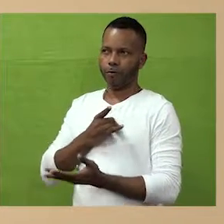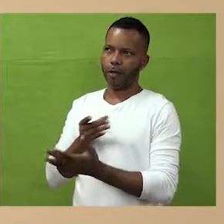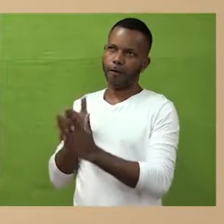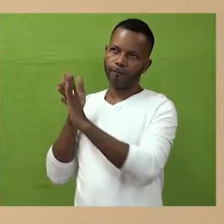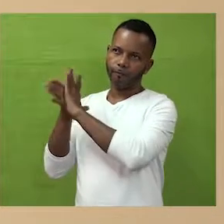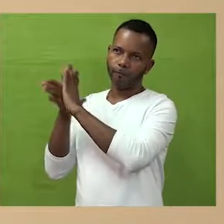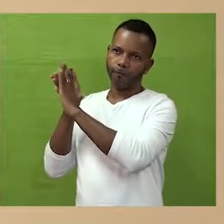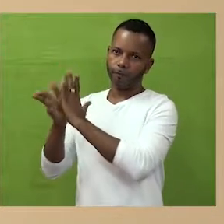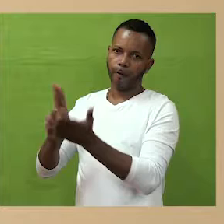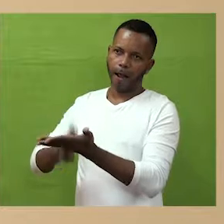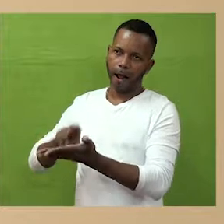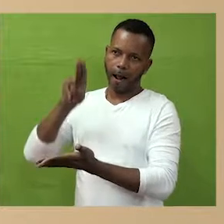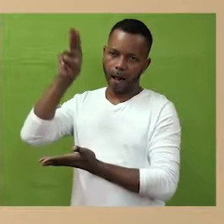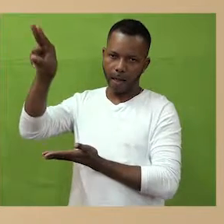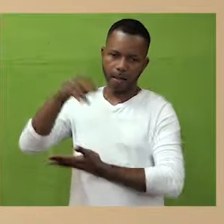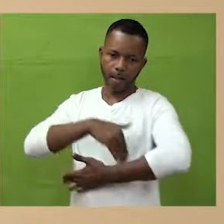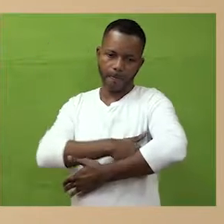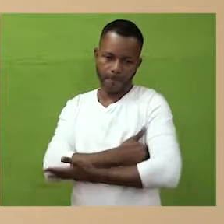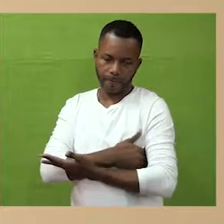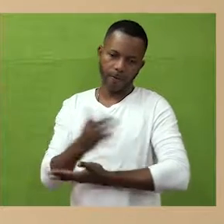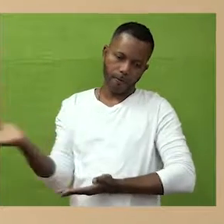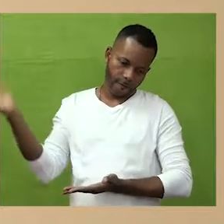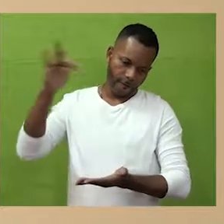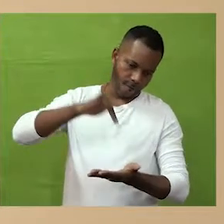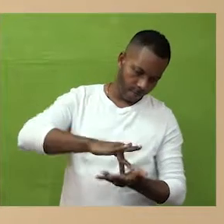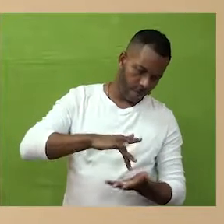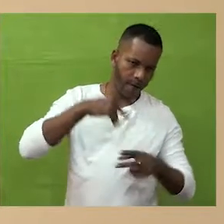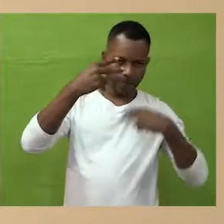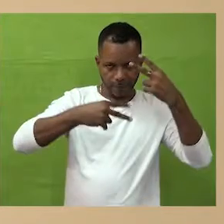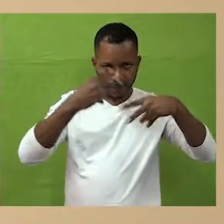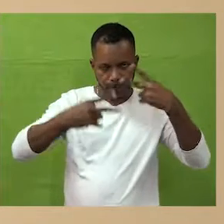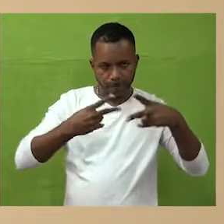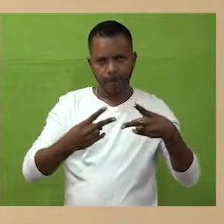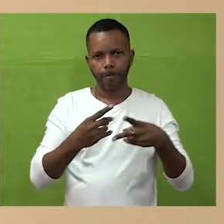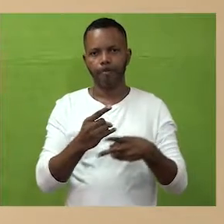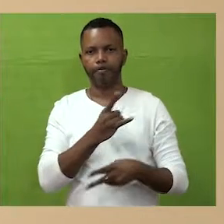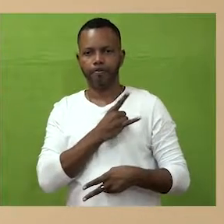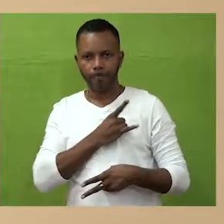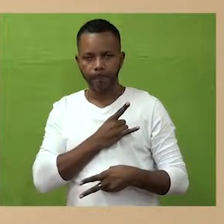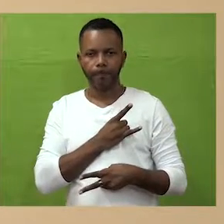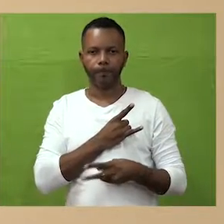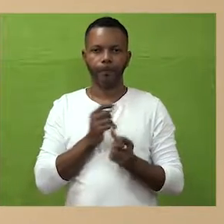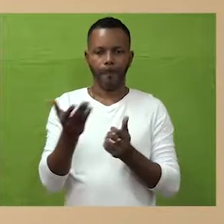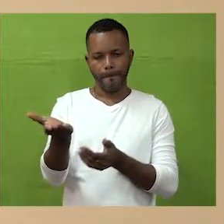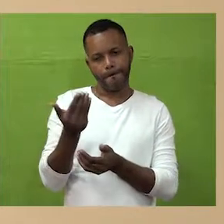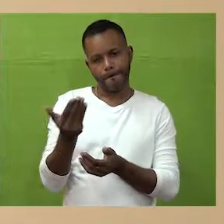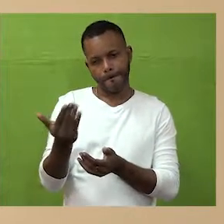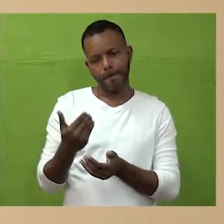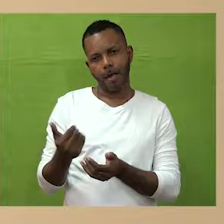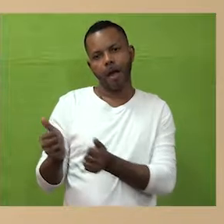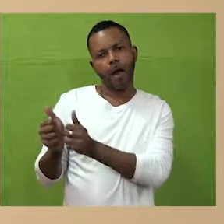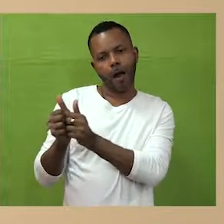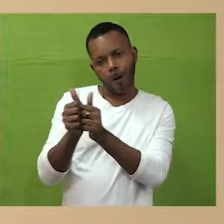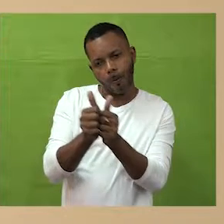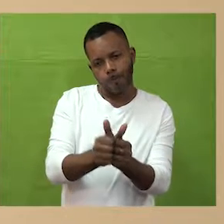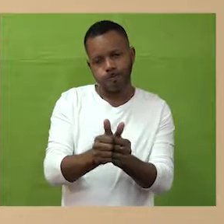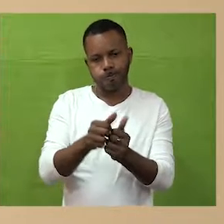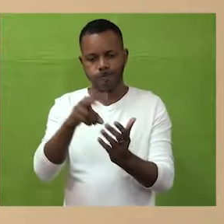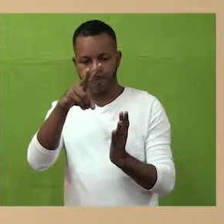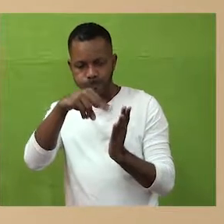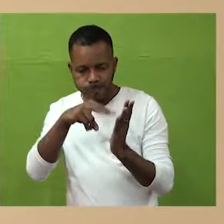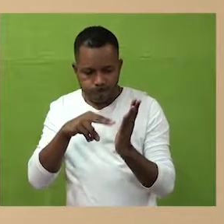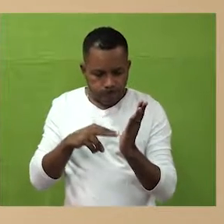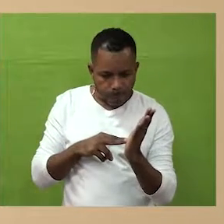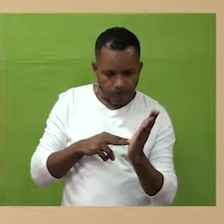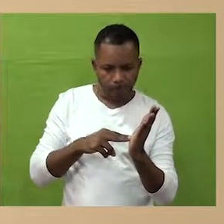solicitud de la universidad, eso hay que resaltarlo, esa es una gestión que ha hecho la universidad al pedir un acompañamiento para